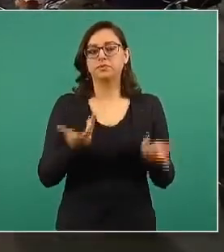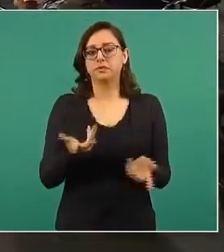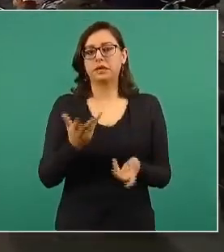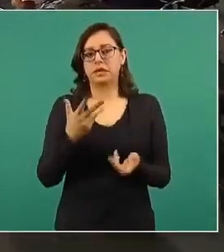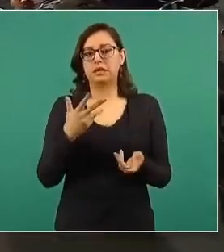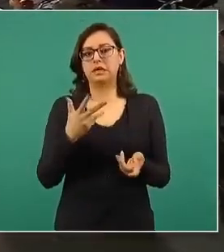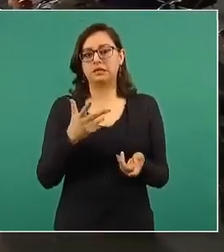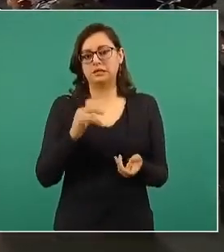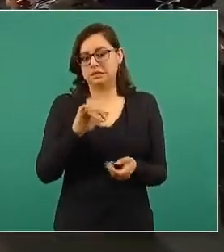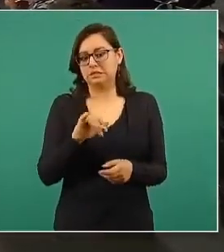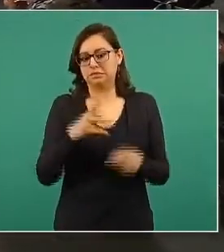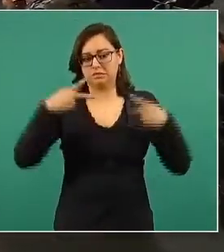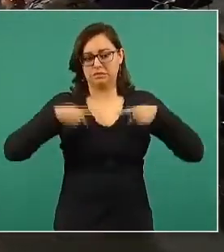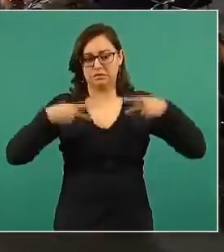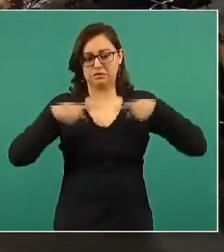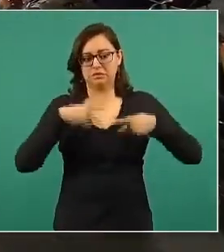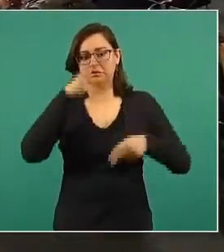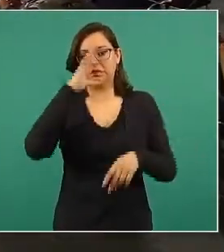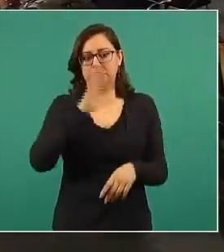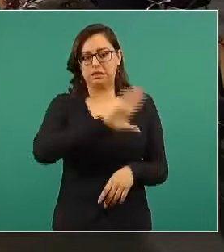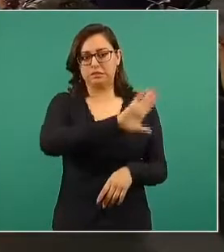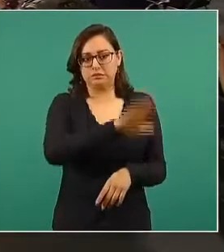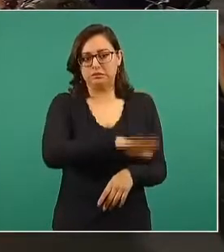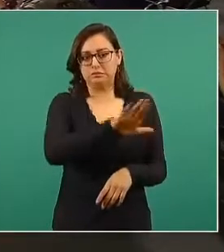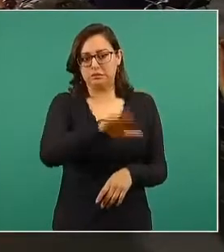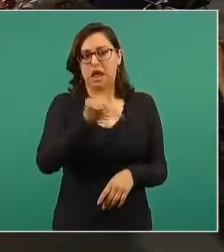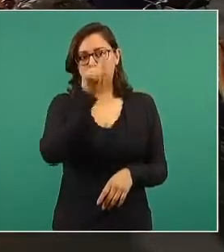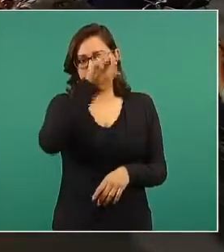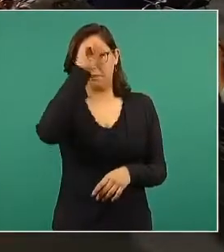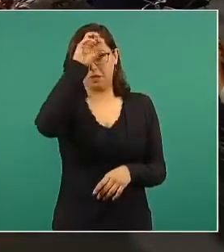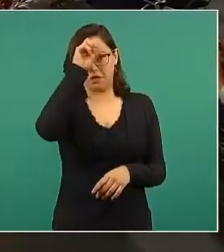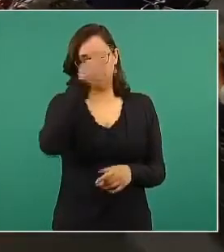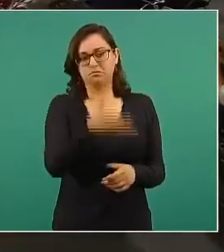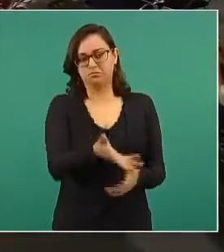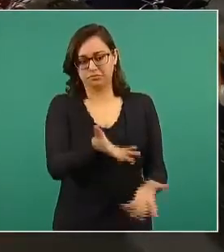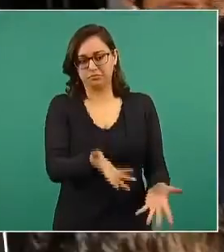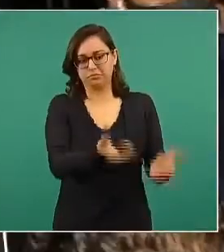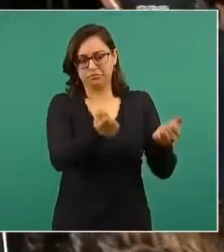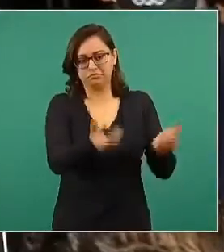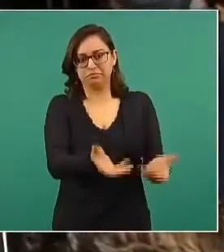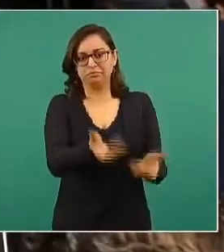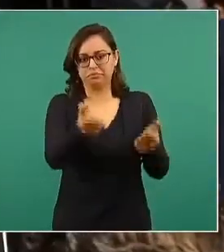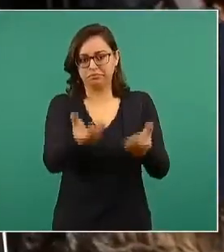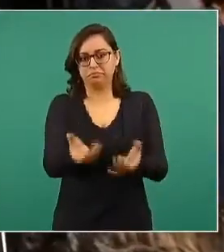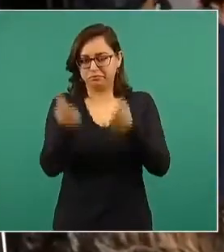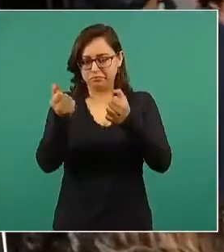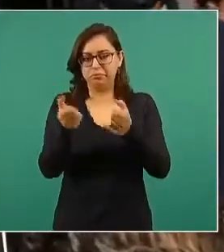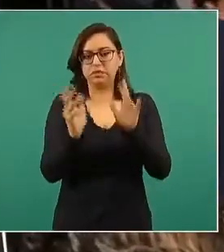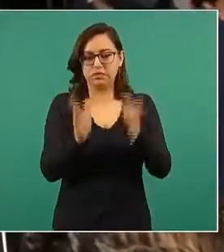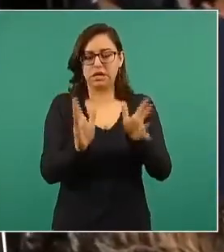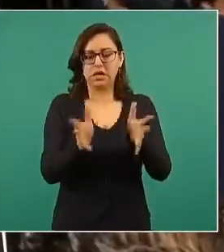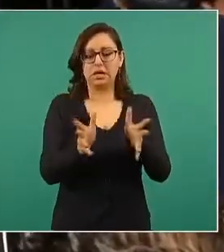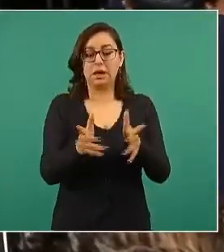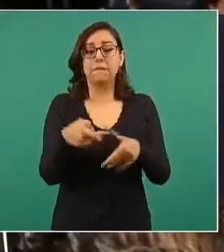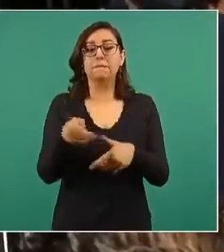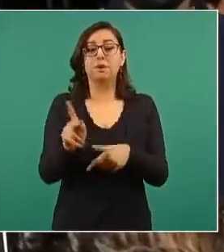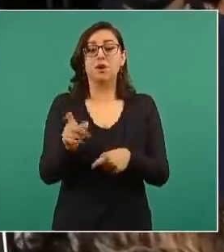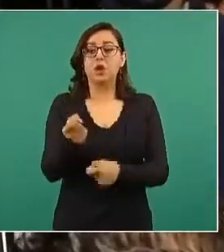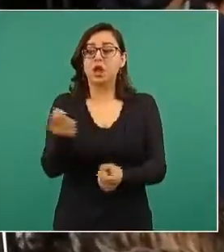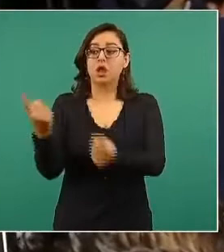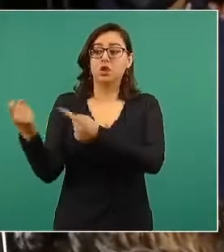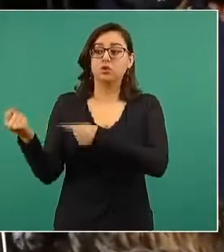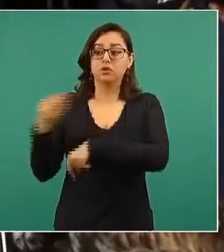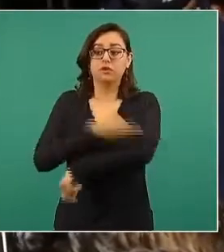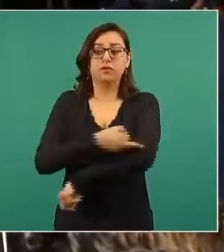cuerpos de los mineros que lamentablemente perdieron la vida. Hay familiares de personas, de mineros que en